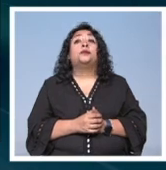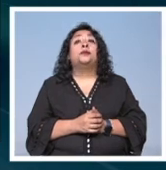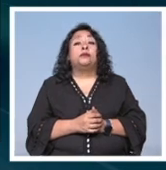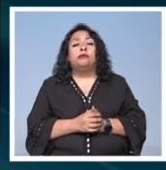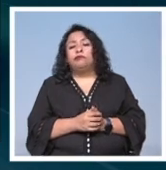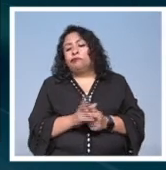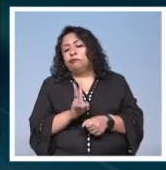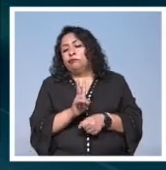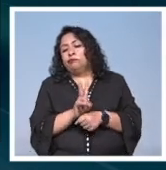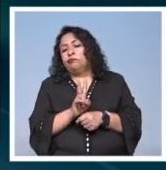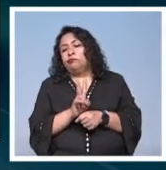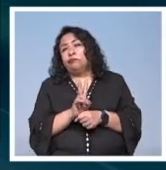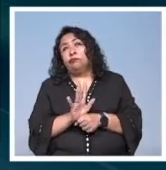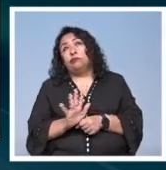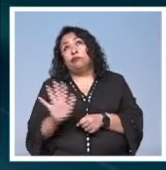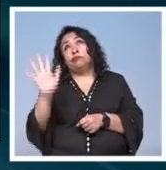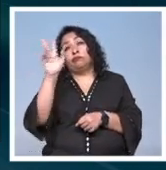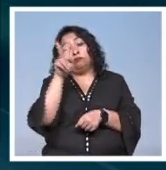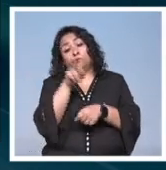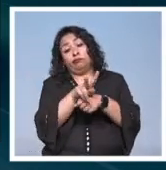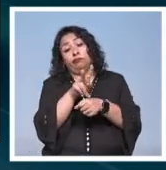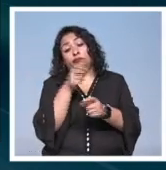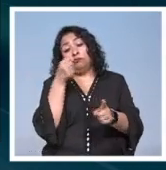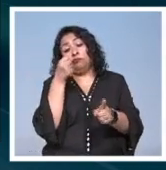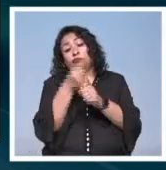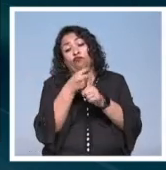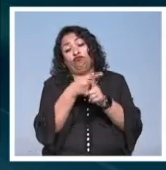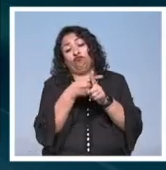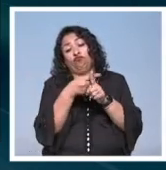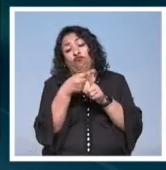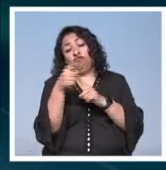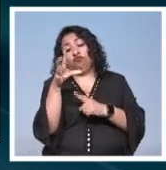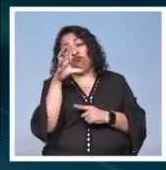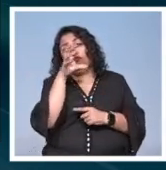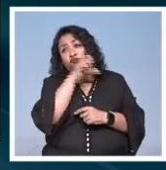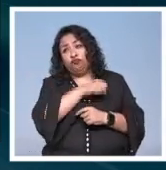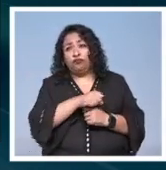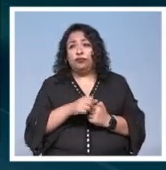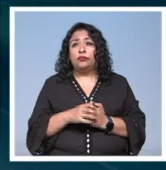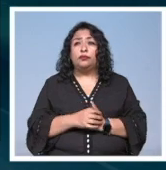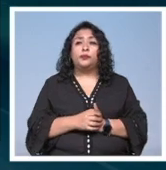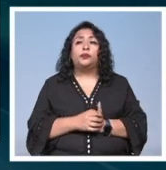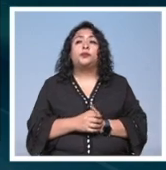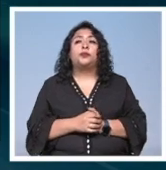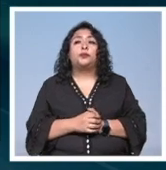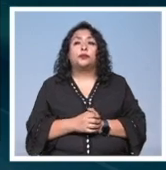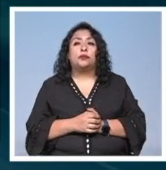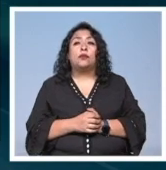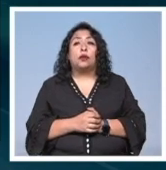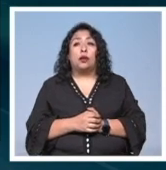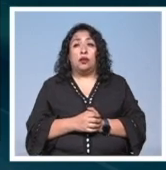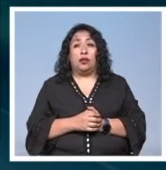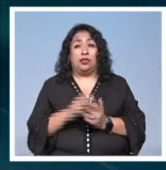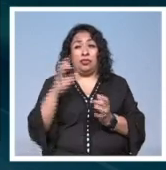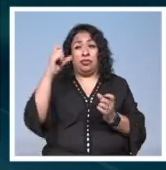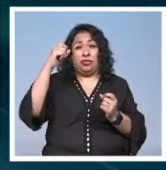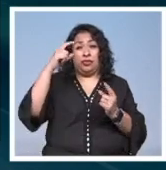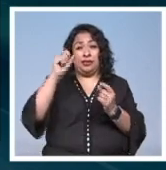Vigilan desde el espacio el impacto del calentamiento global Un innovador satélite enfocado en